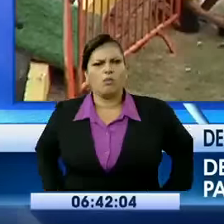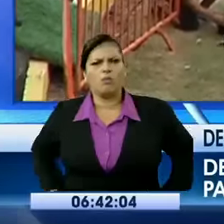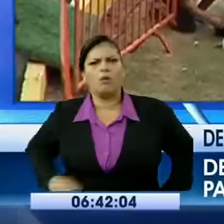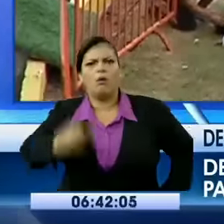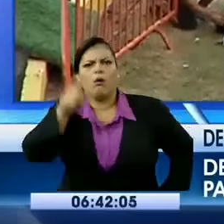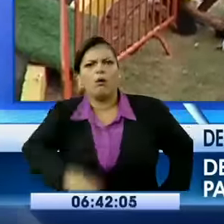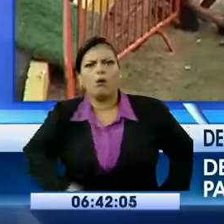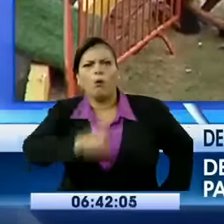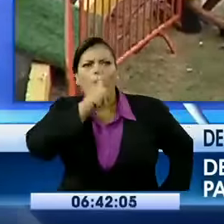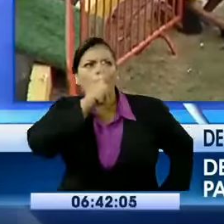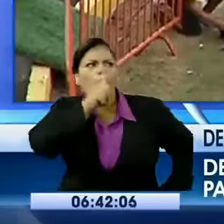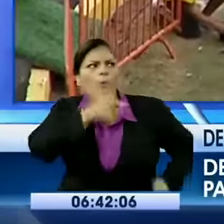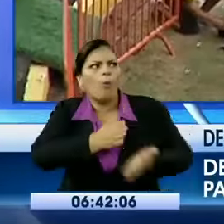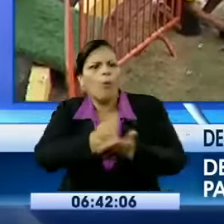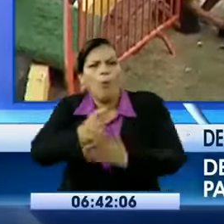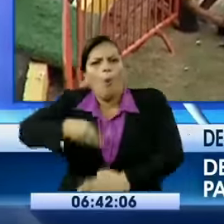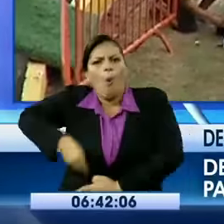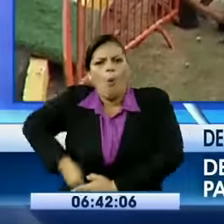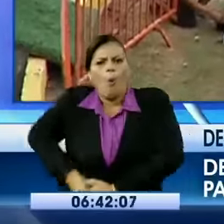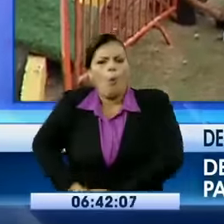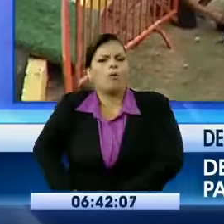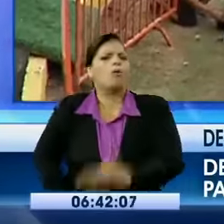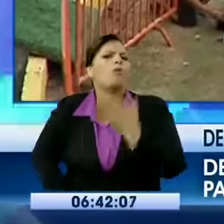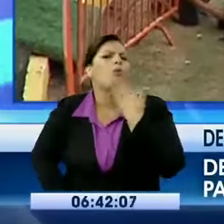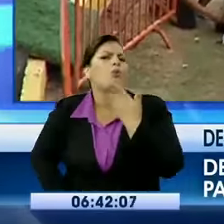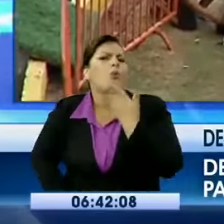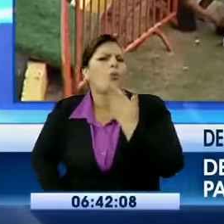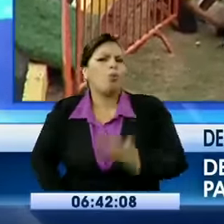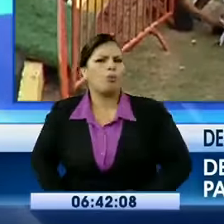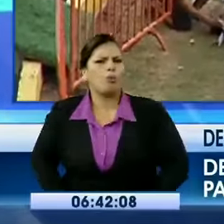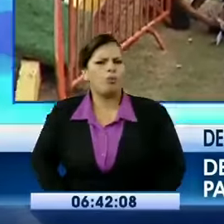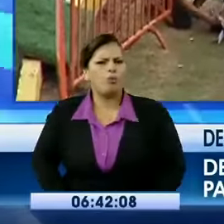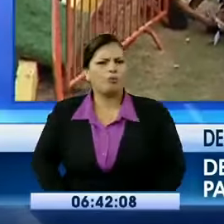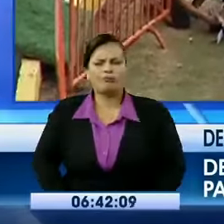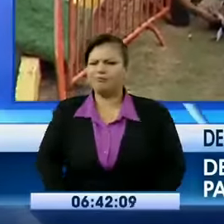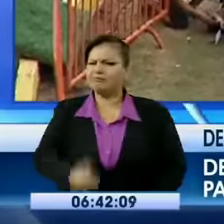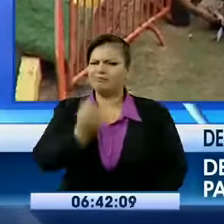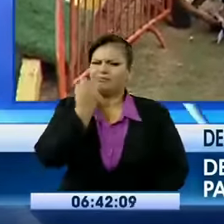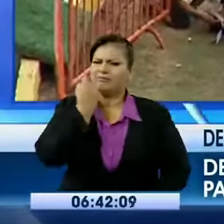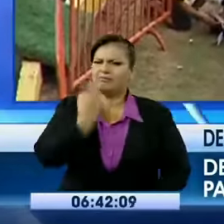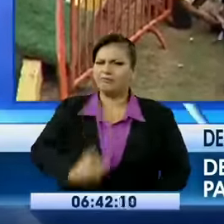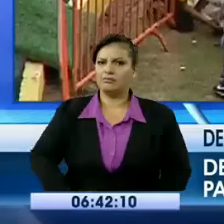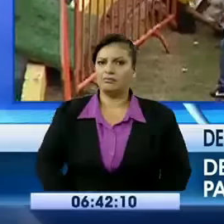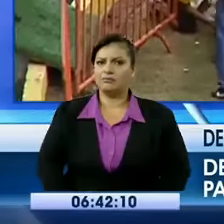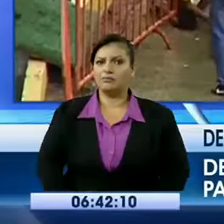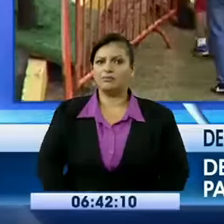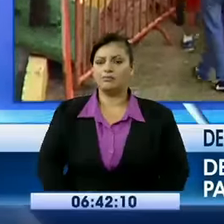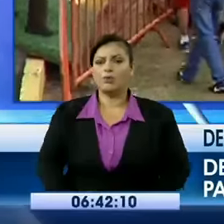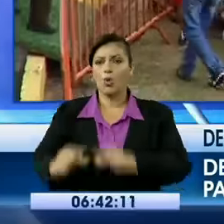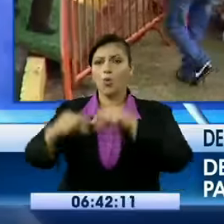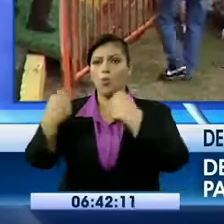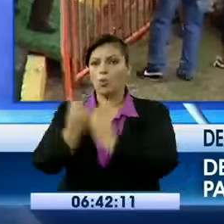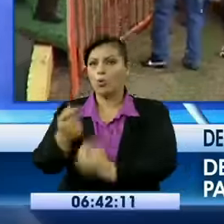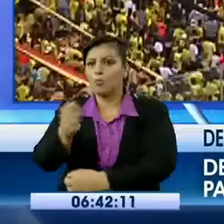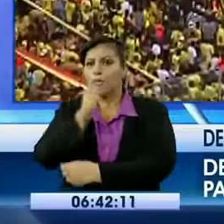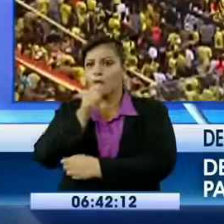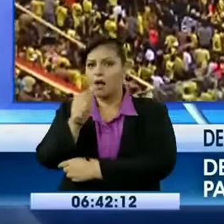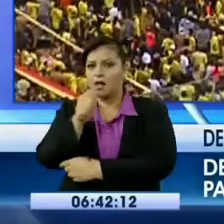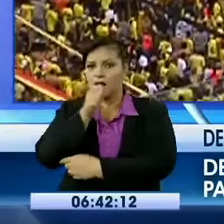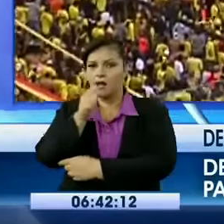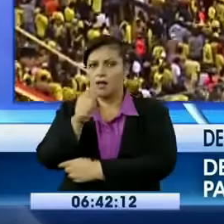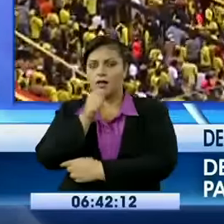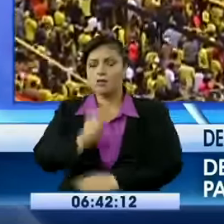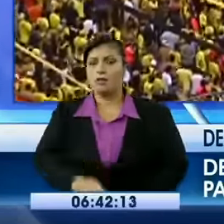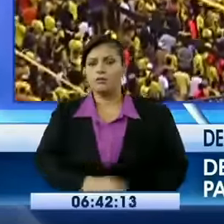con alguien. ¿Quién les permite pasar? Exacto. es que las tienen escondidas y hasta ahora nadie se ha dado cuenta. Yo insisto. Para mí eso es mandado a hacer. Para